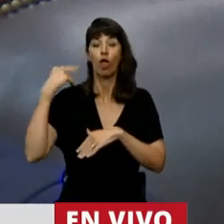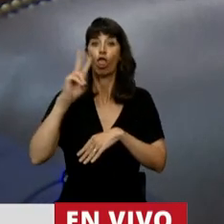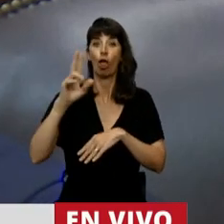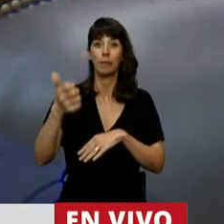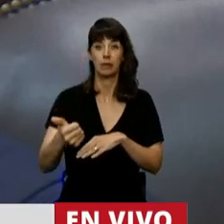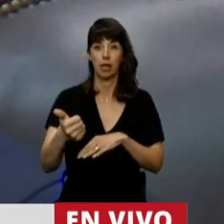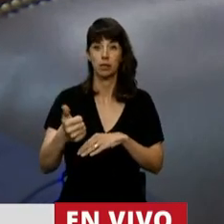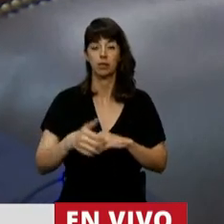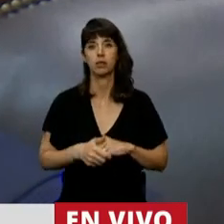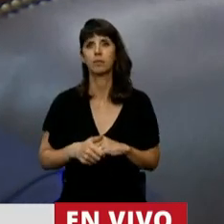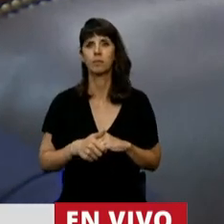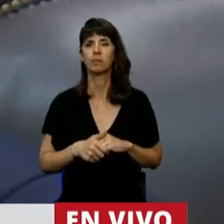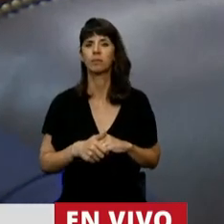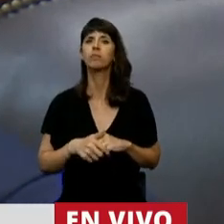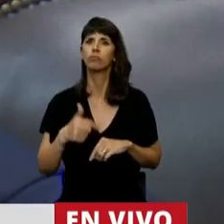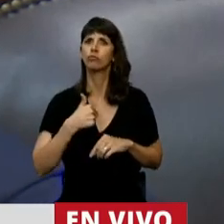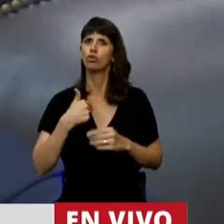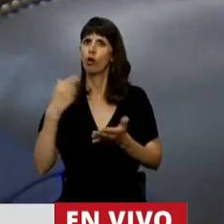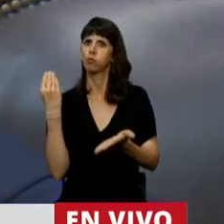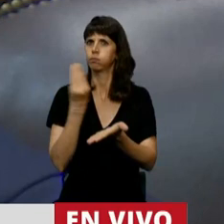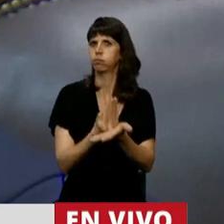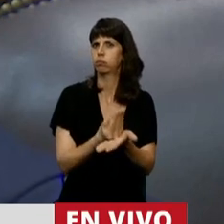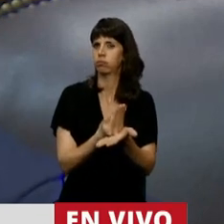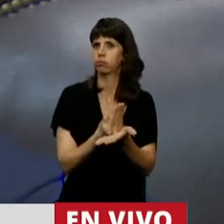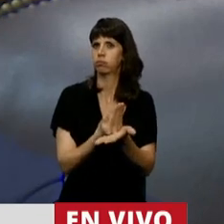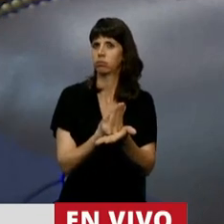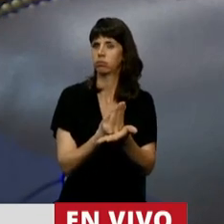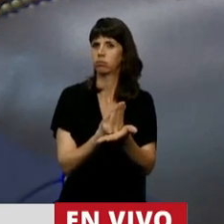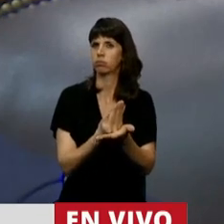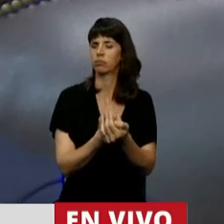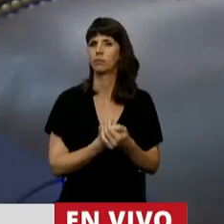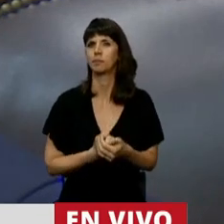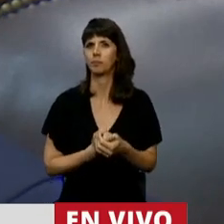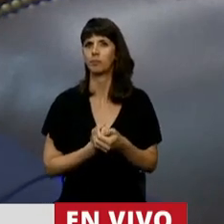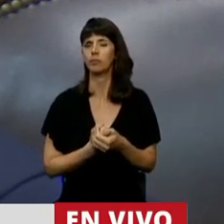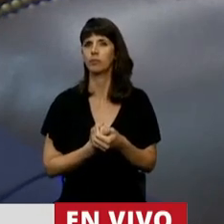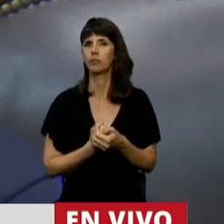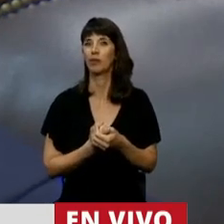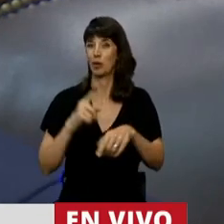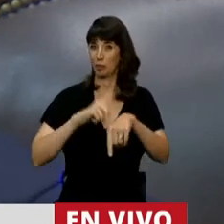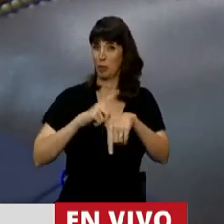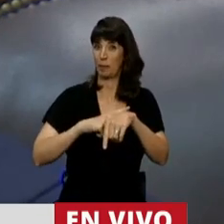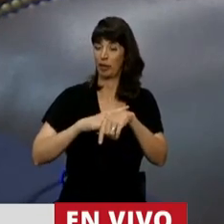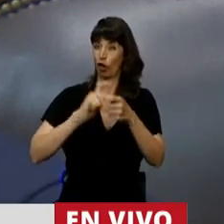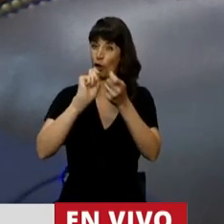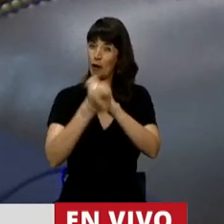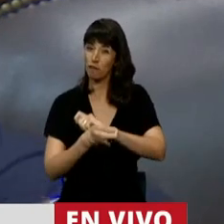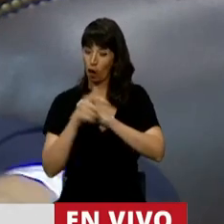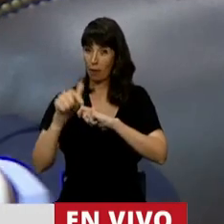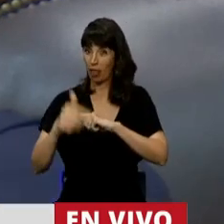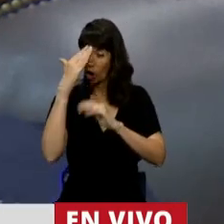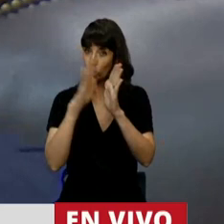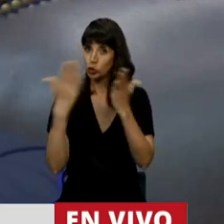fui constituyente y fui parte de esa reforma, de esta